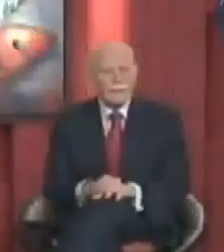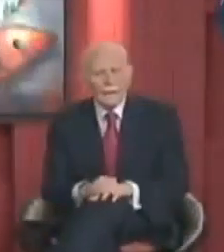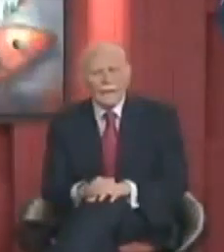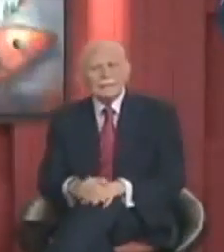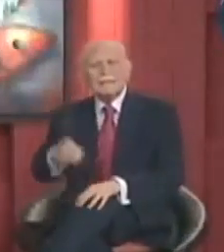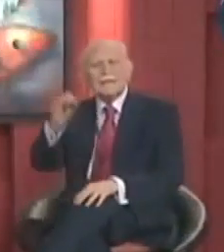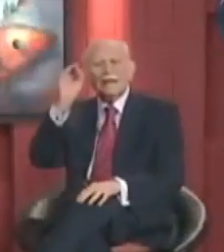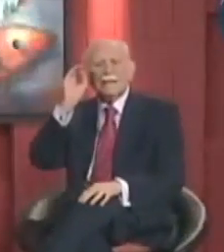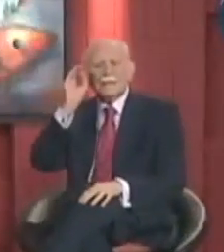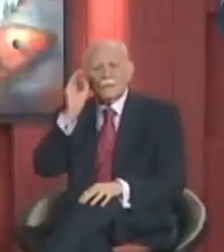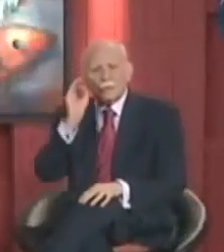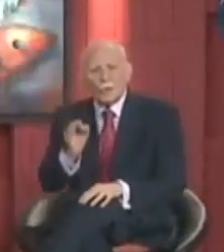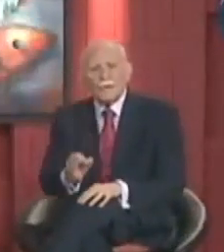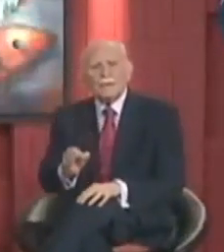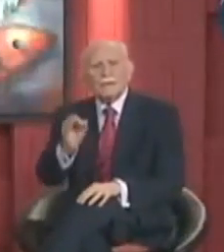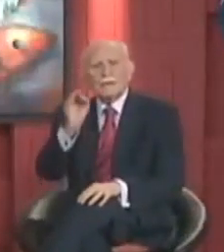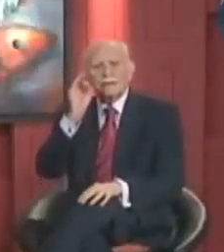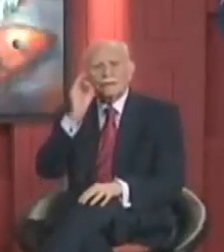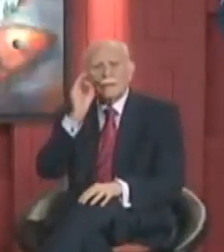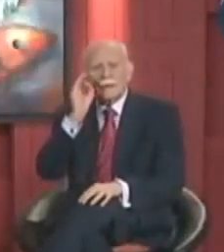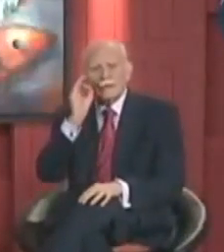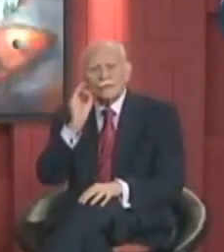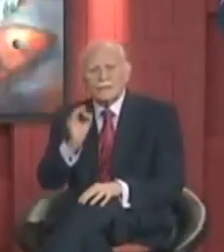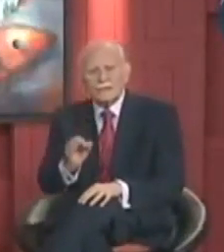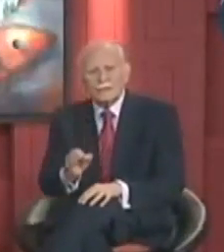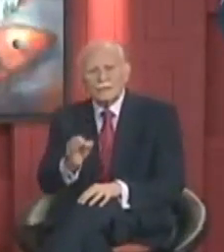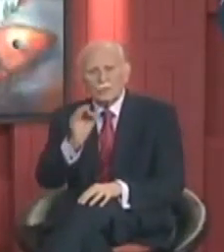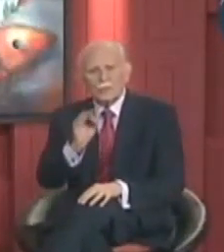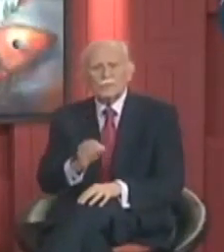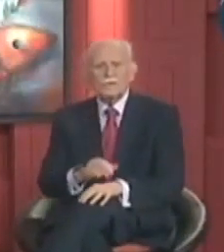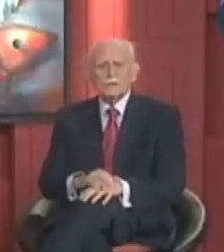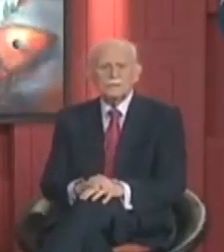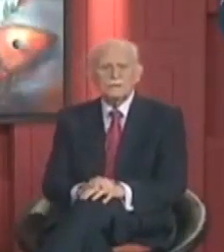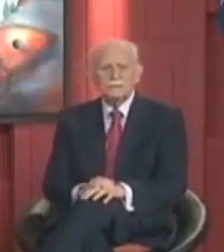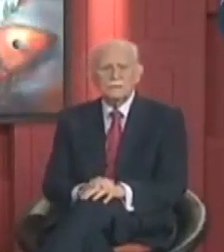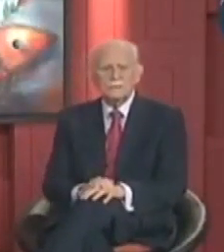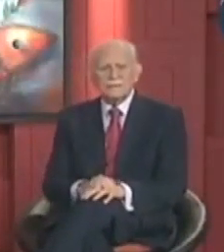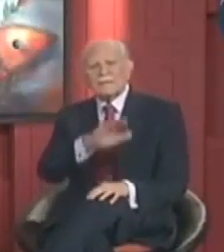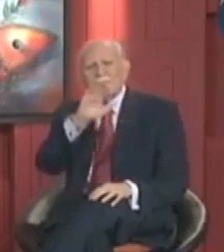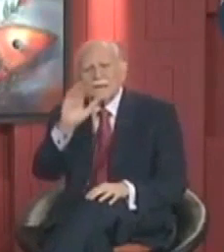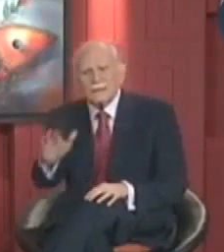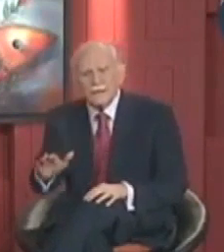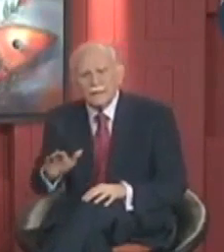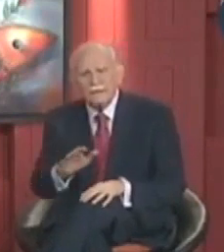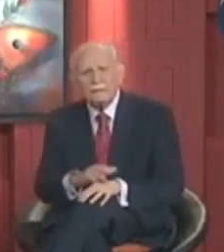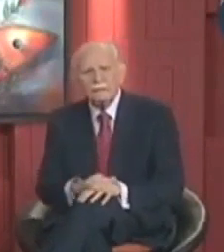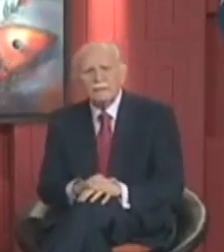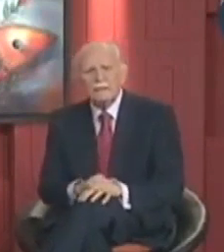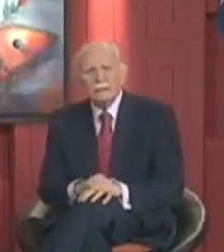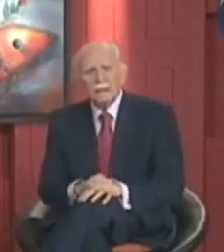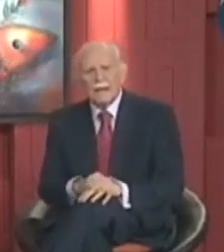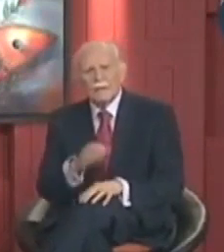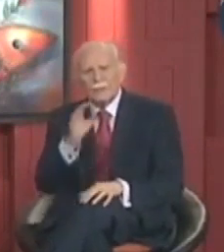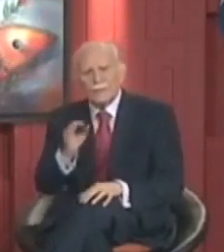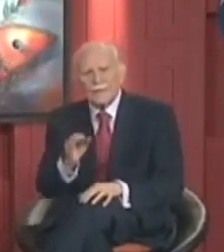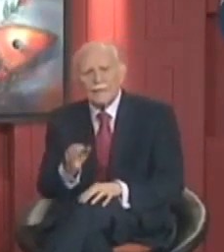es esa la historia de lo acontecido entonces sin maquillaje